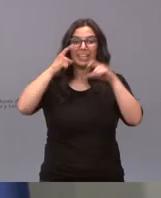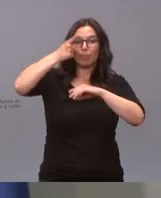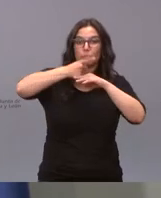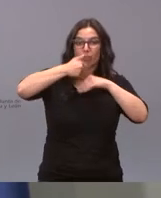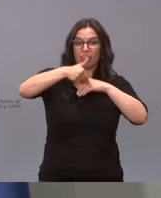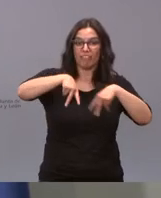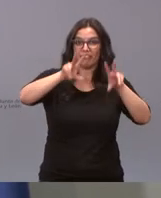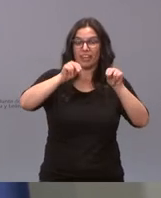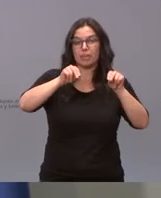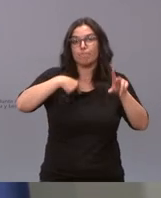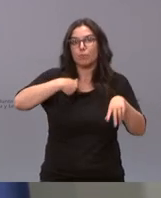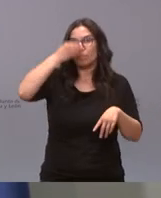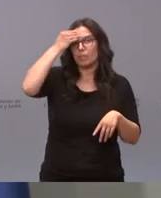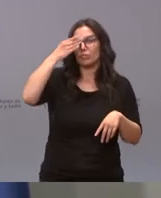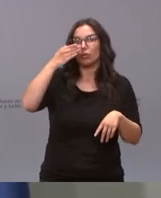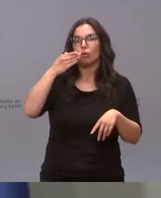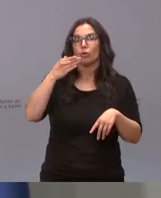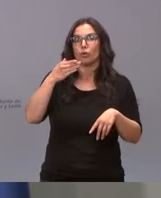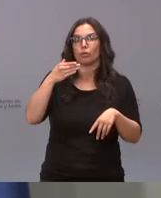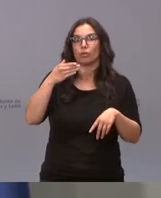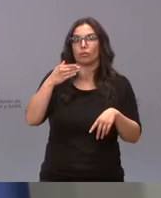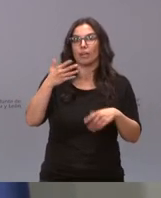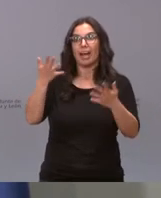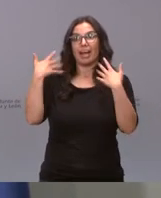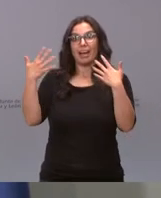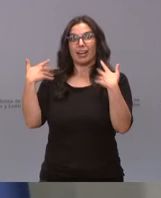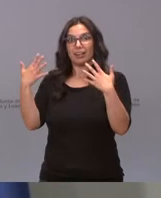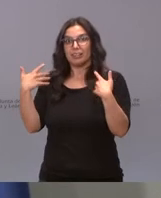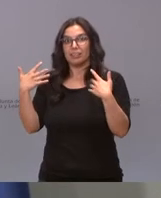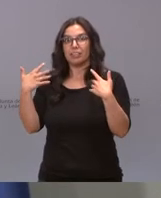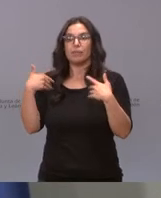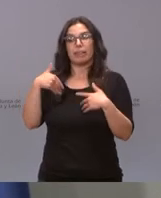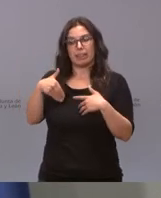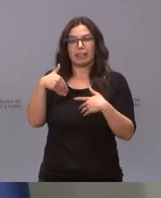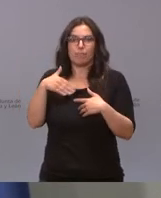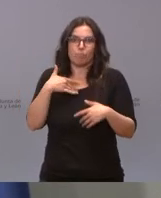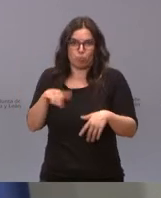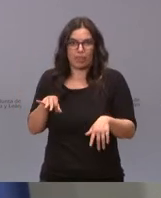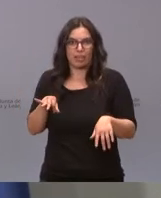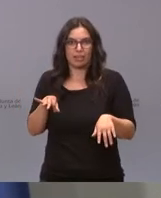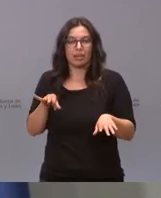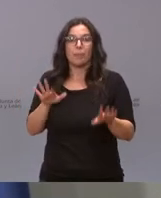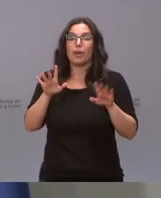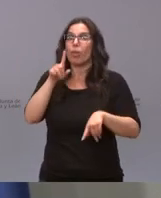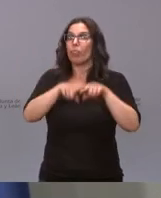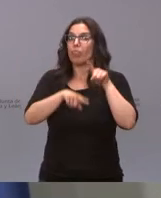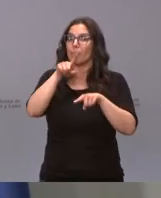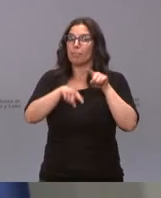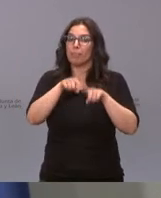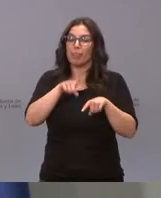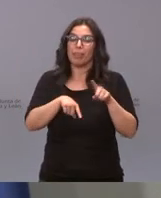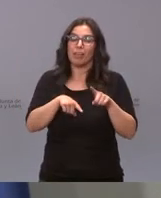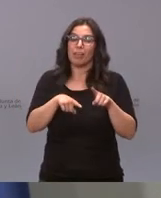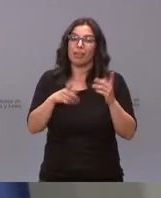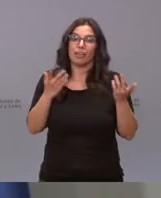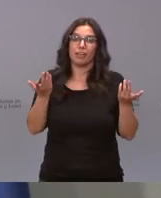el final de la mascarilla está más cerca al aire libre de lo que parece pero eso va a depender un poco de nuestra